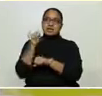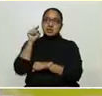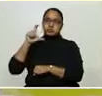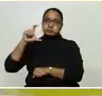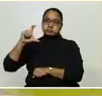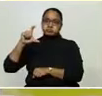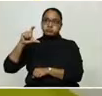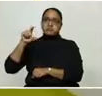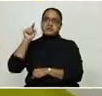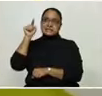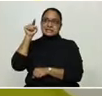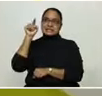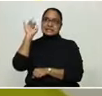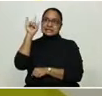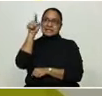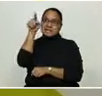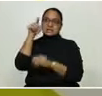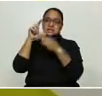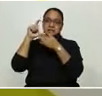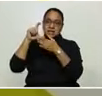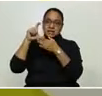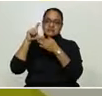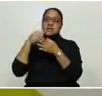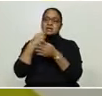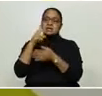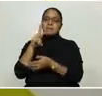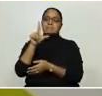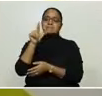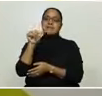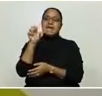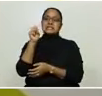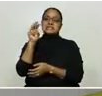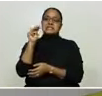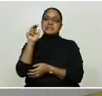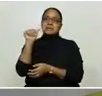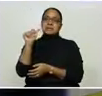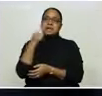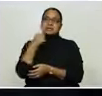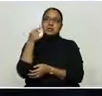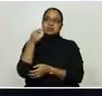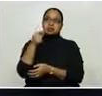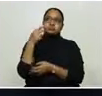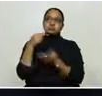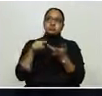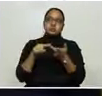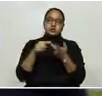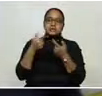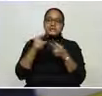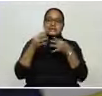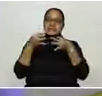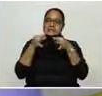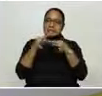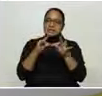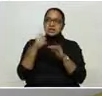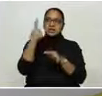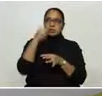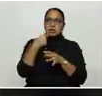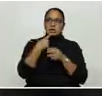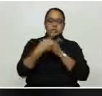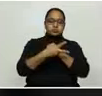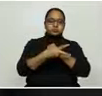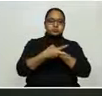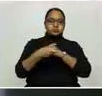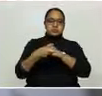ya estamos gestionando el convenio para proceder a hacer ese proceso de ensayo y buscando